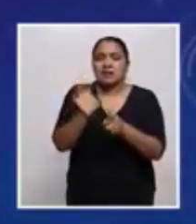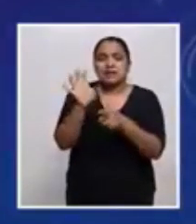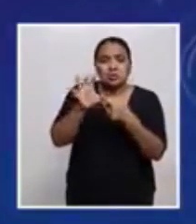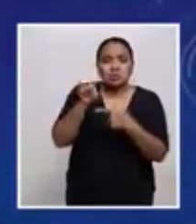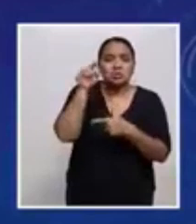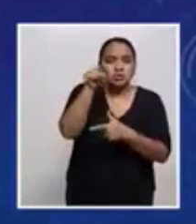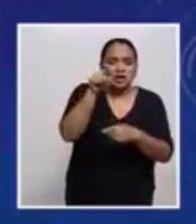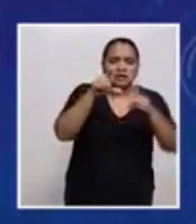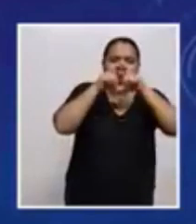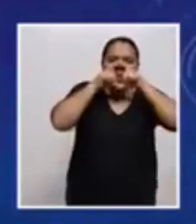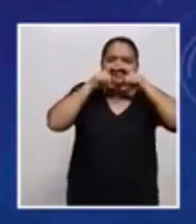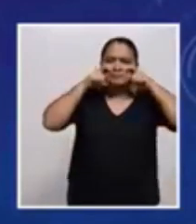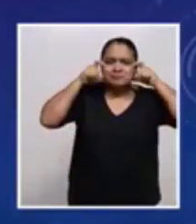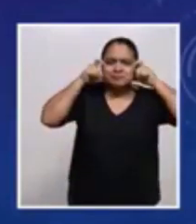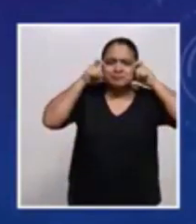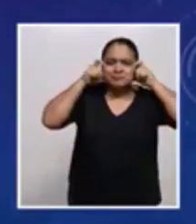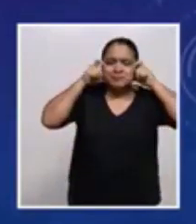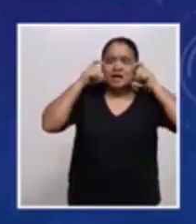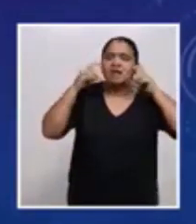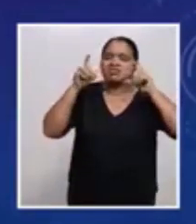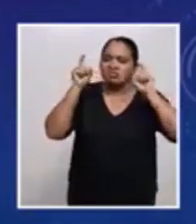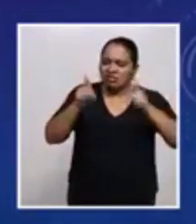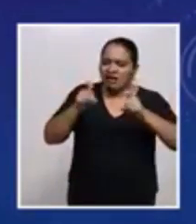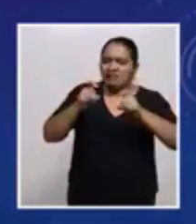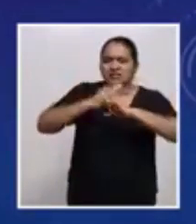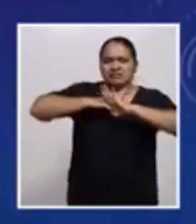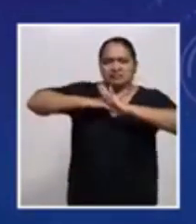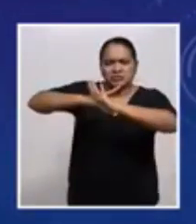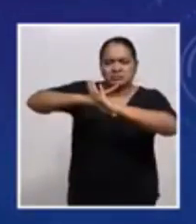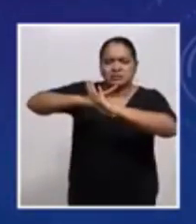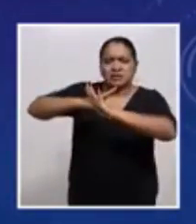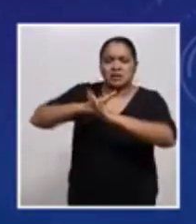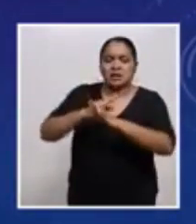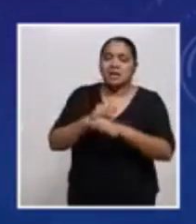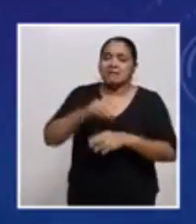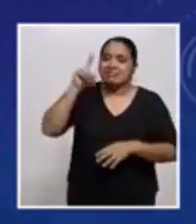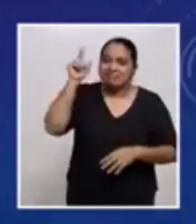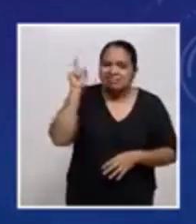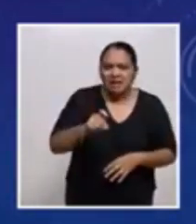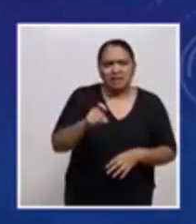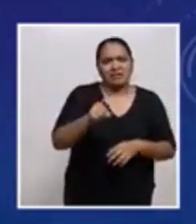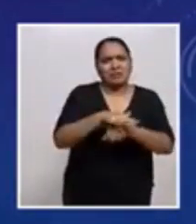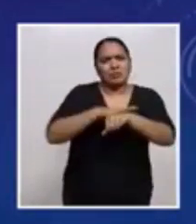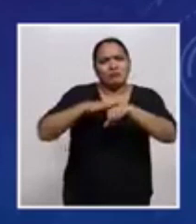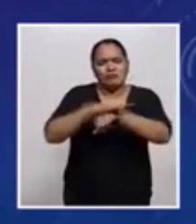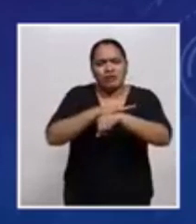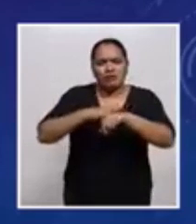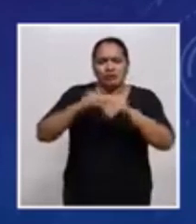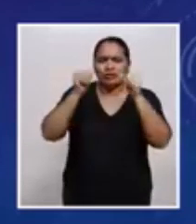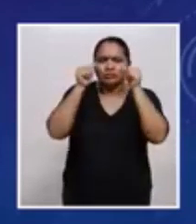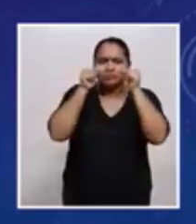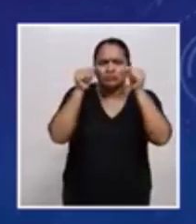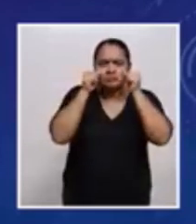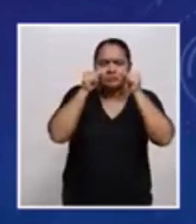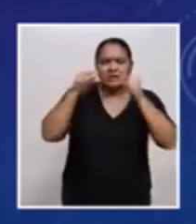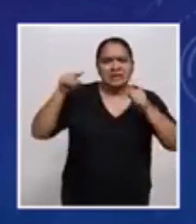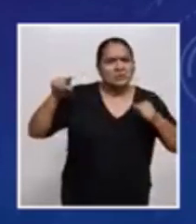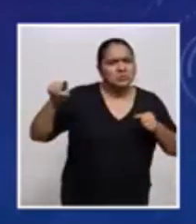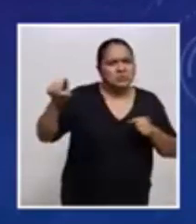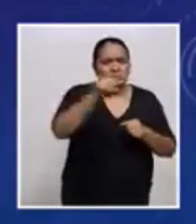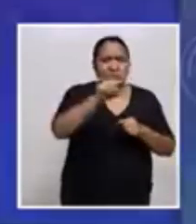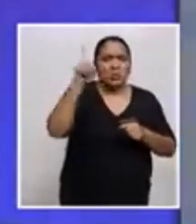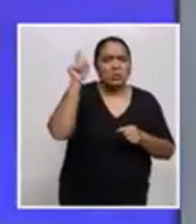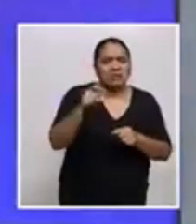mascarilla. Usando la mascarilla disminuimos las posibilidades de adquirir o de contagiarnos por este virus COVID